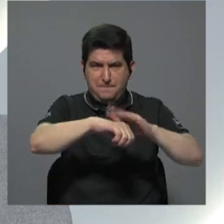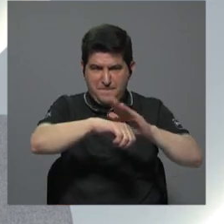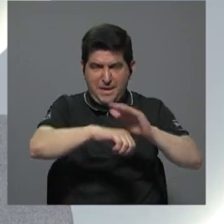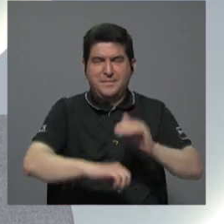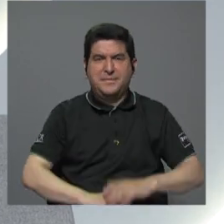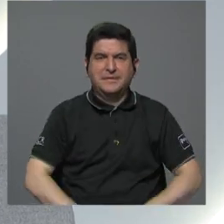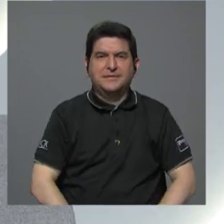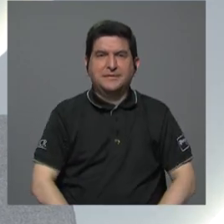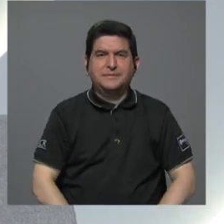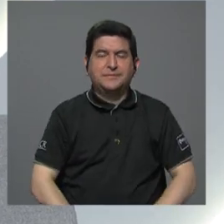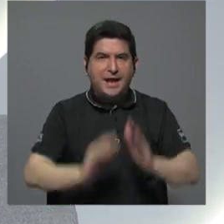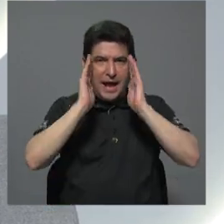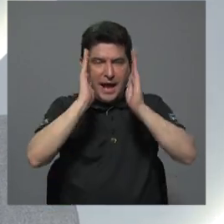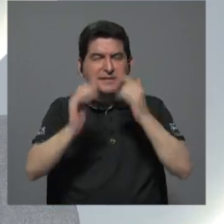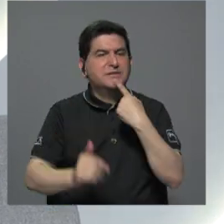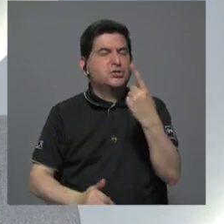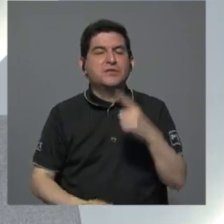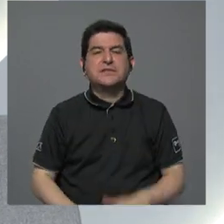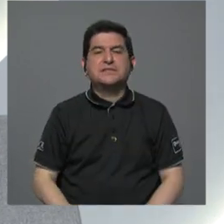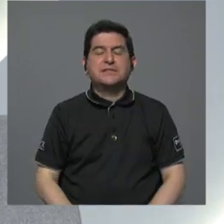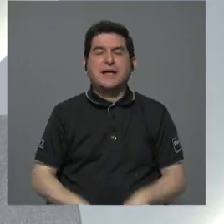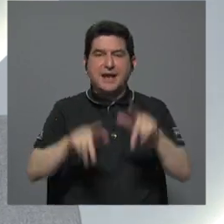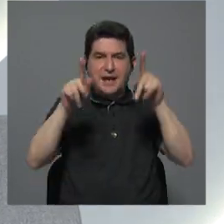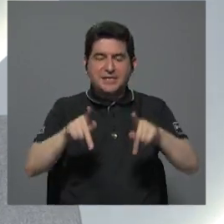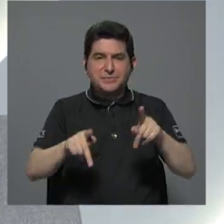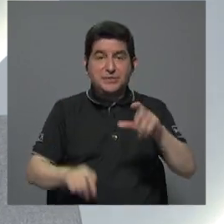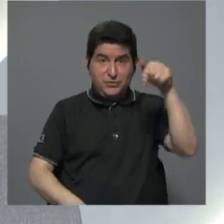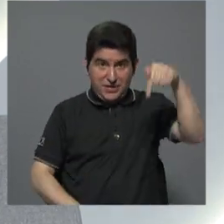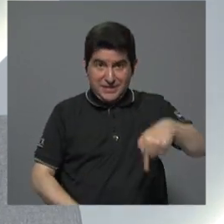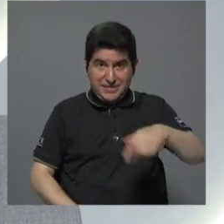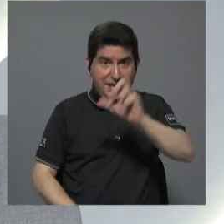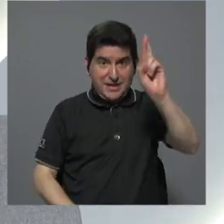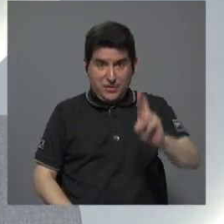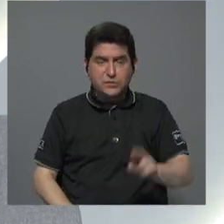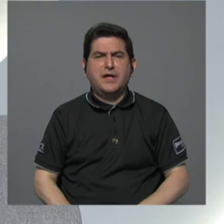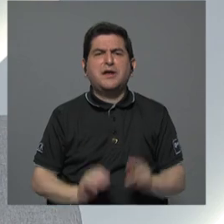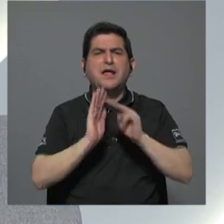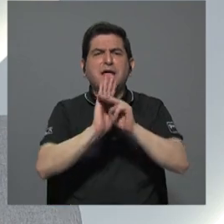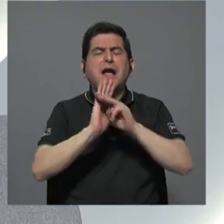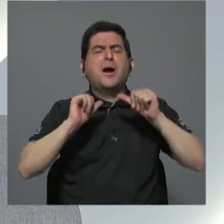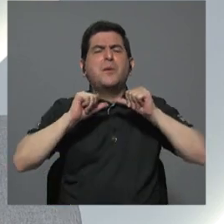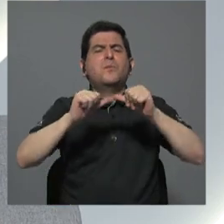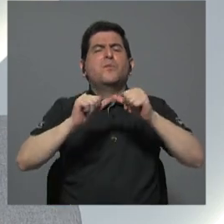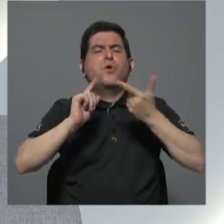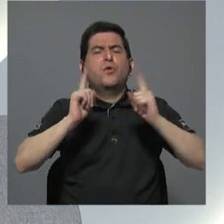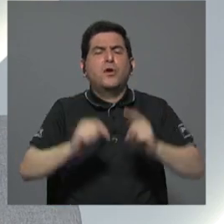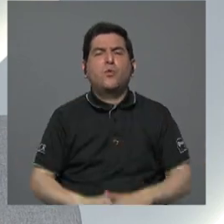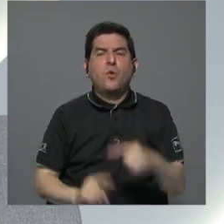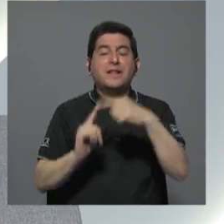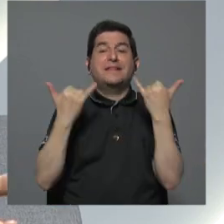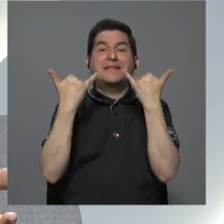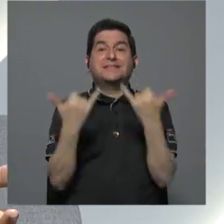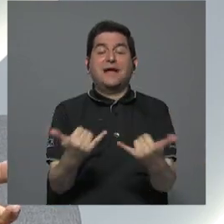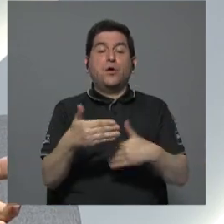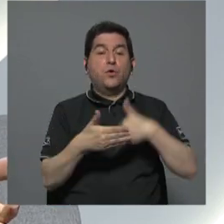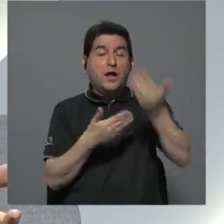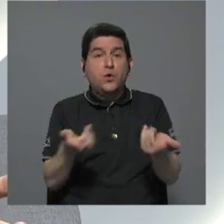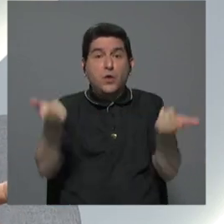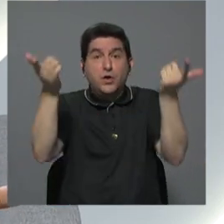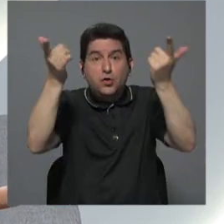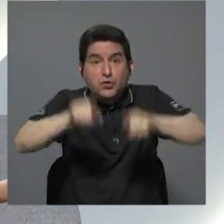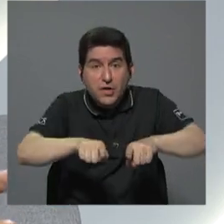que escuchemos qué dicen los y las costarricenses sobre cuál es el modelo que debe continuar a partir de ahora, después de